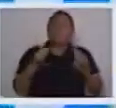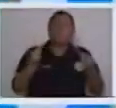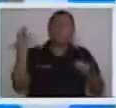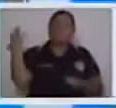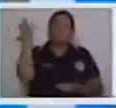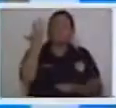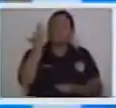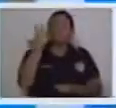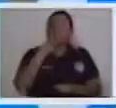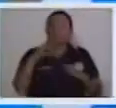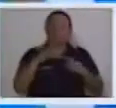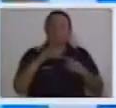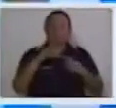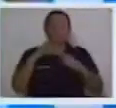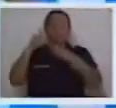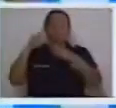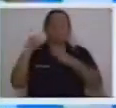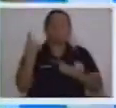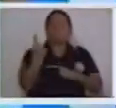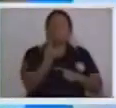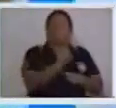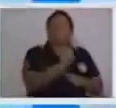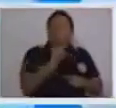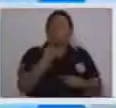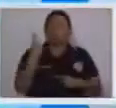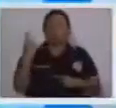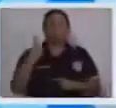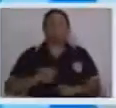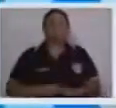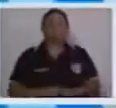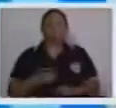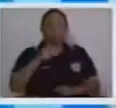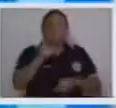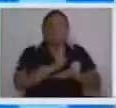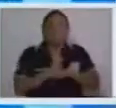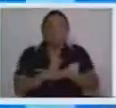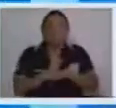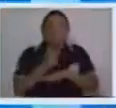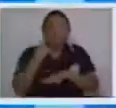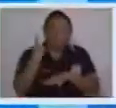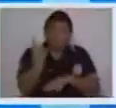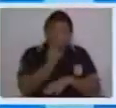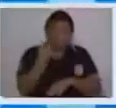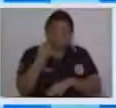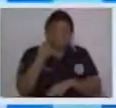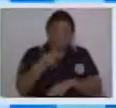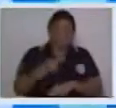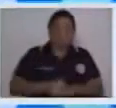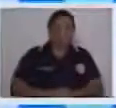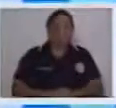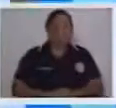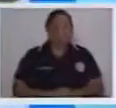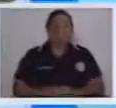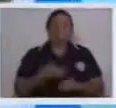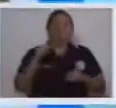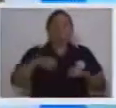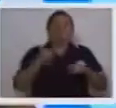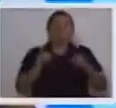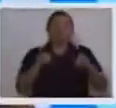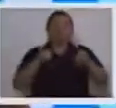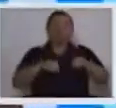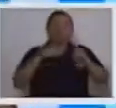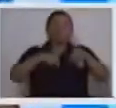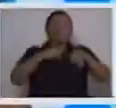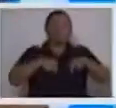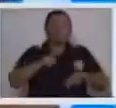lindo y especial para todos. No se preocupen, su televisor no se está arruinando ni nada de eso. Lo que pasa es que hoy